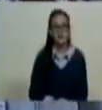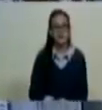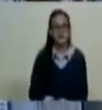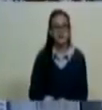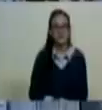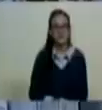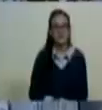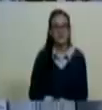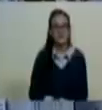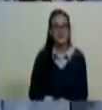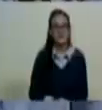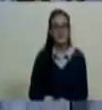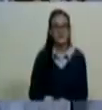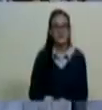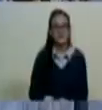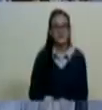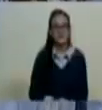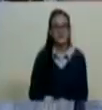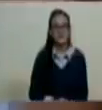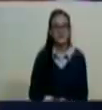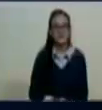¿Nos paramos para allá o aquí mismo?